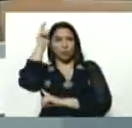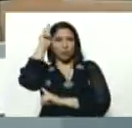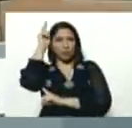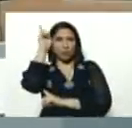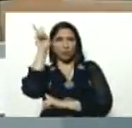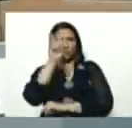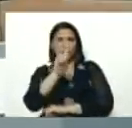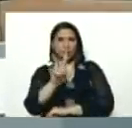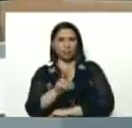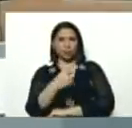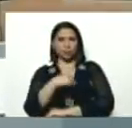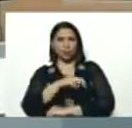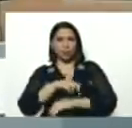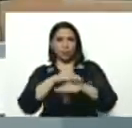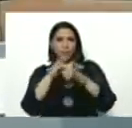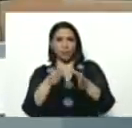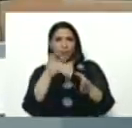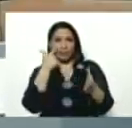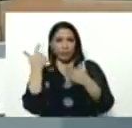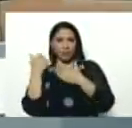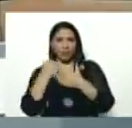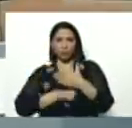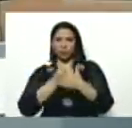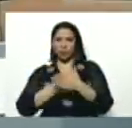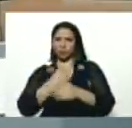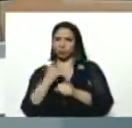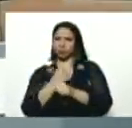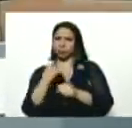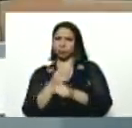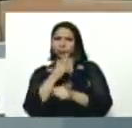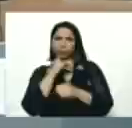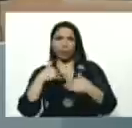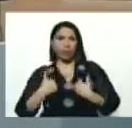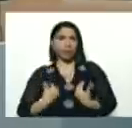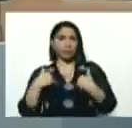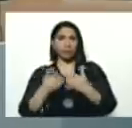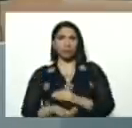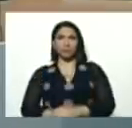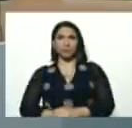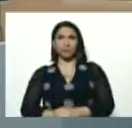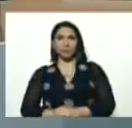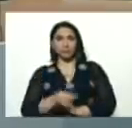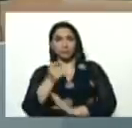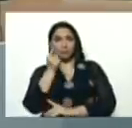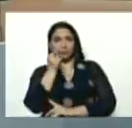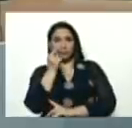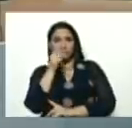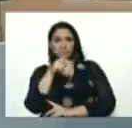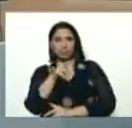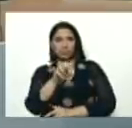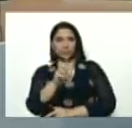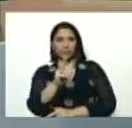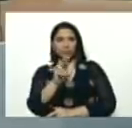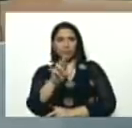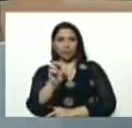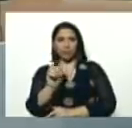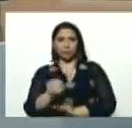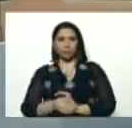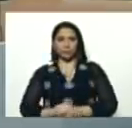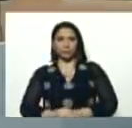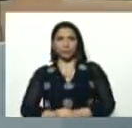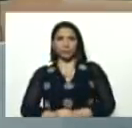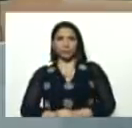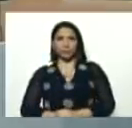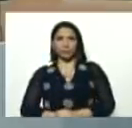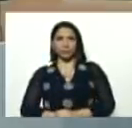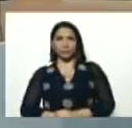Venezuela, nuestra ministra, luchadora, trabajadora incansable, señor Pedro Carreño, Pedro